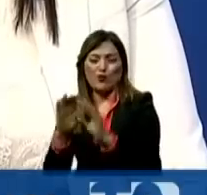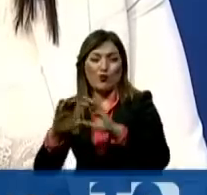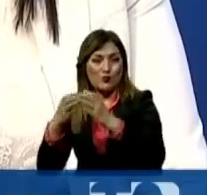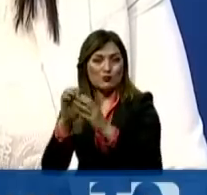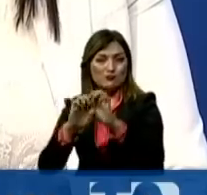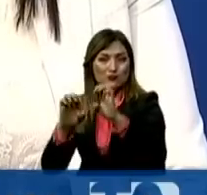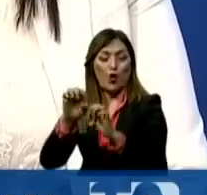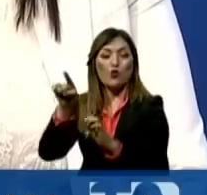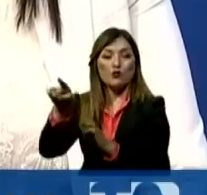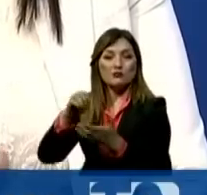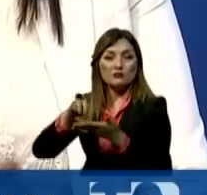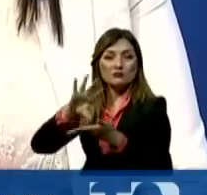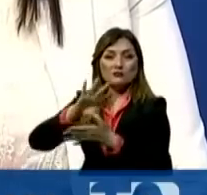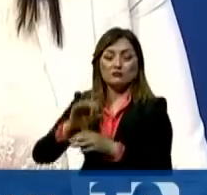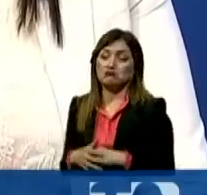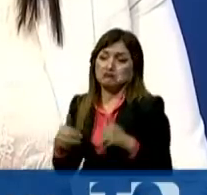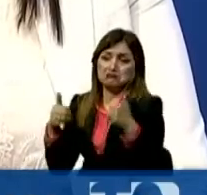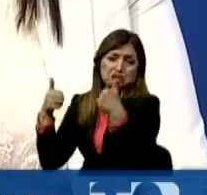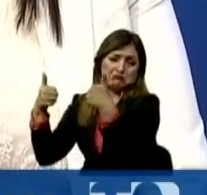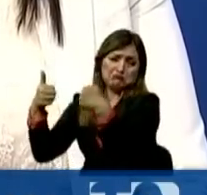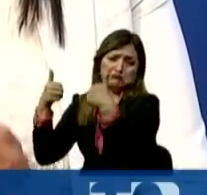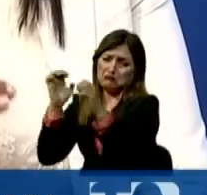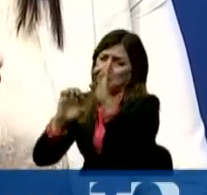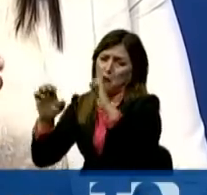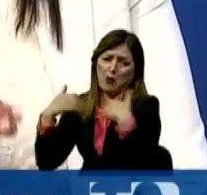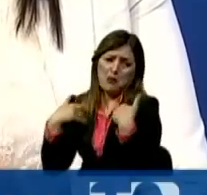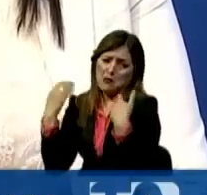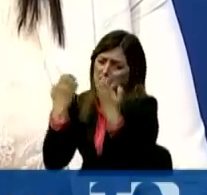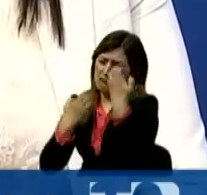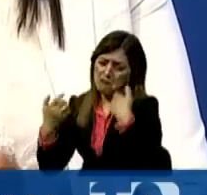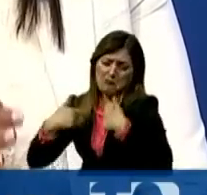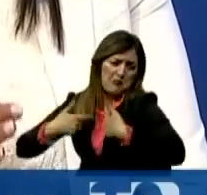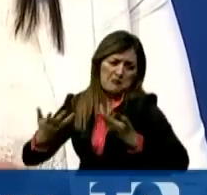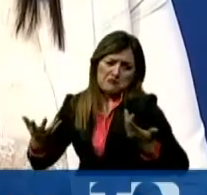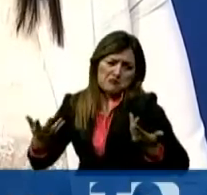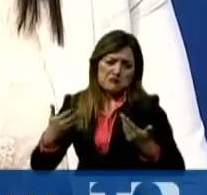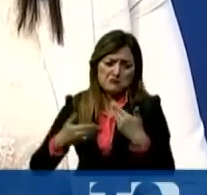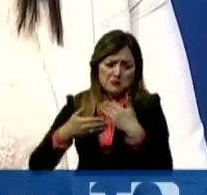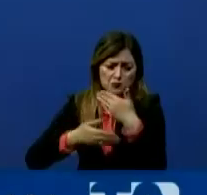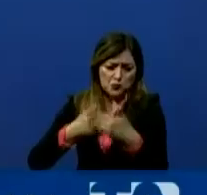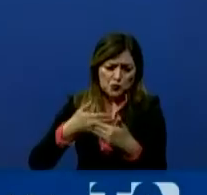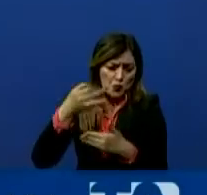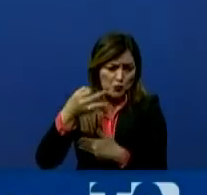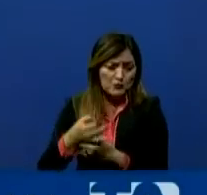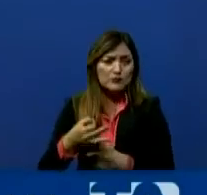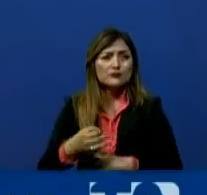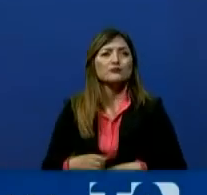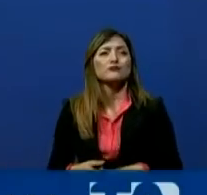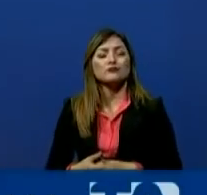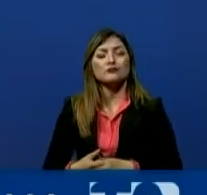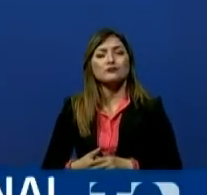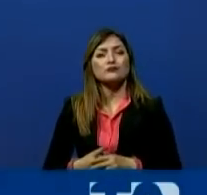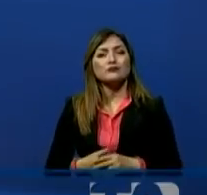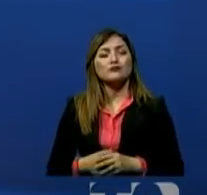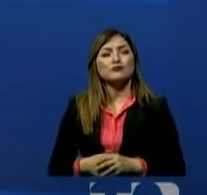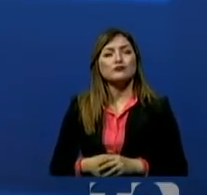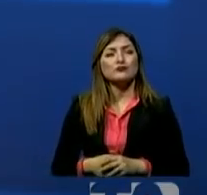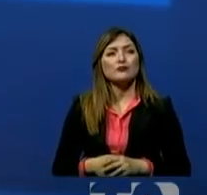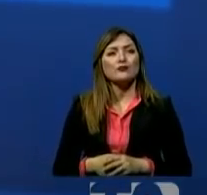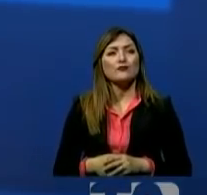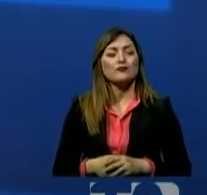alcalde. Así es, y si cumplen el debido proceso y cumplen con los